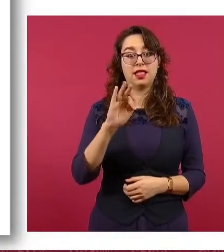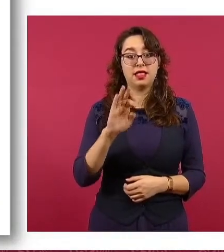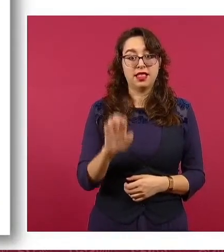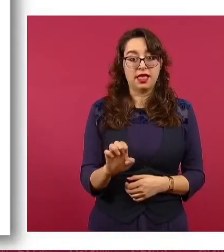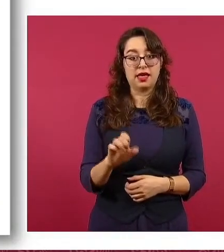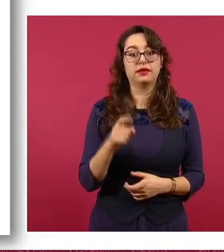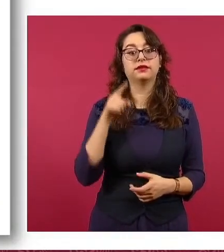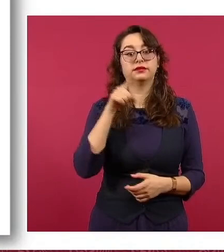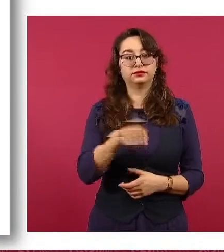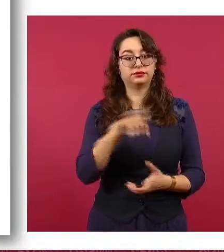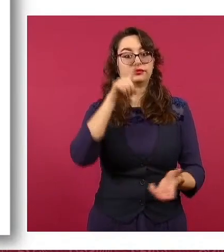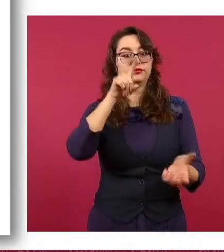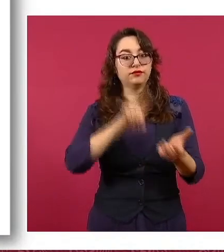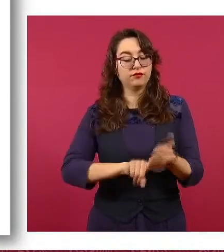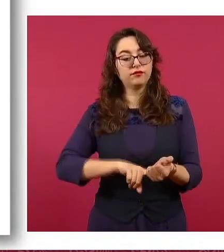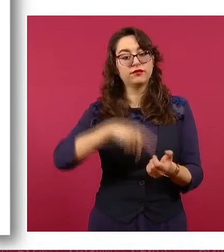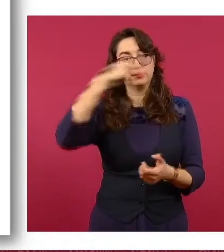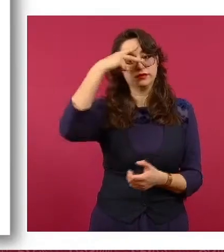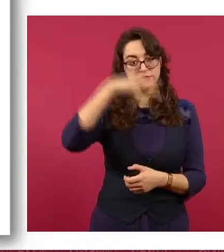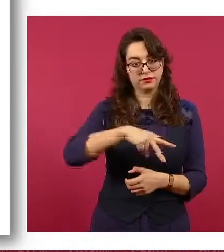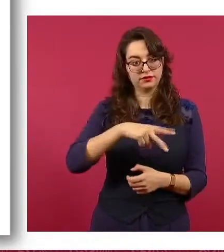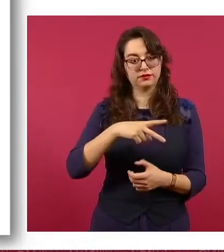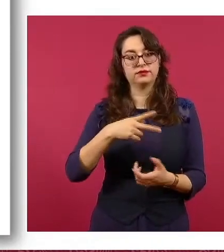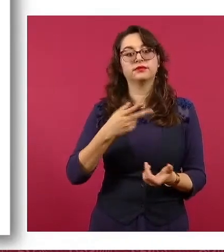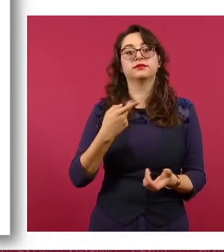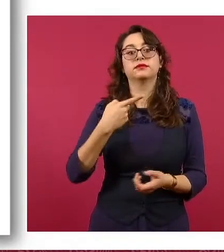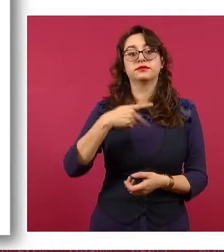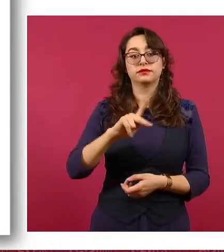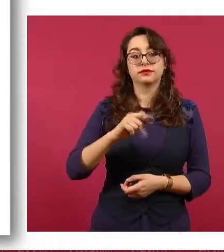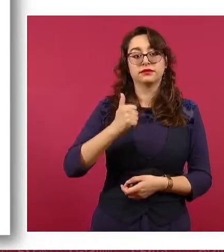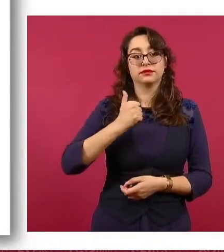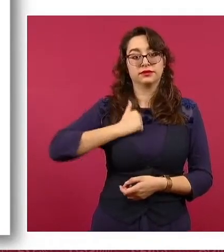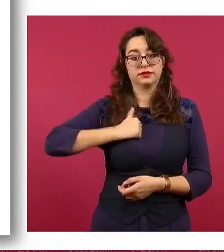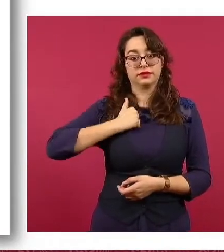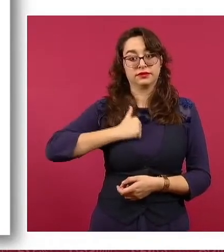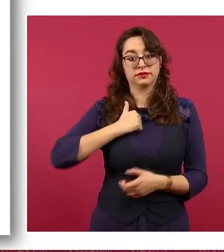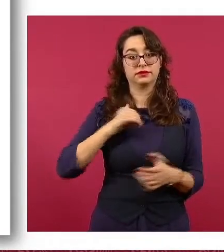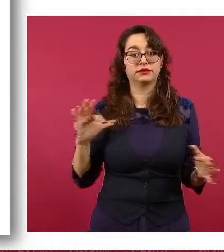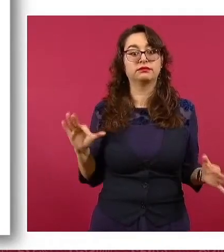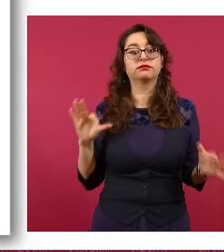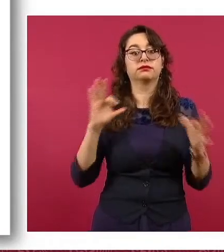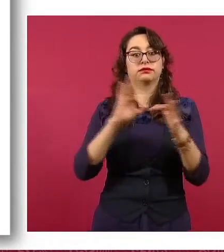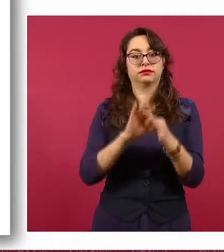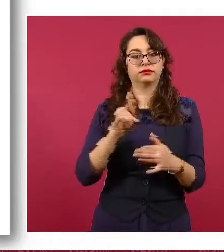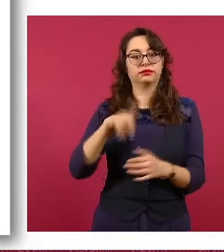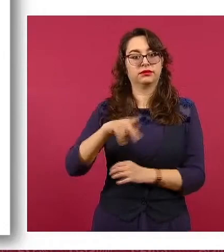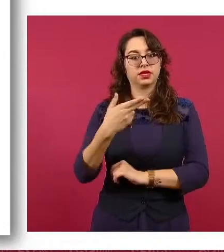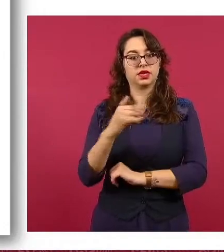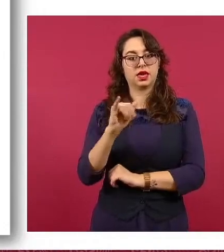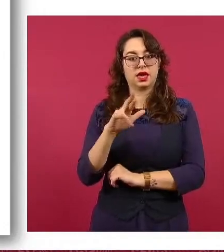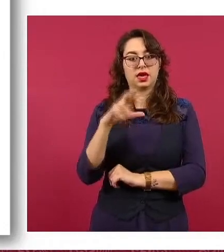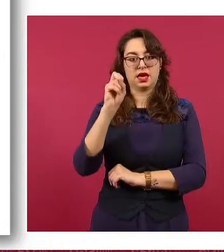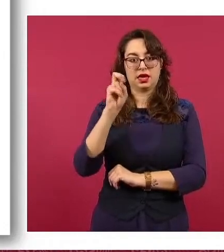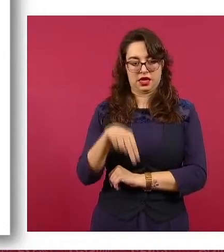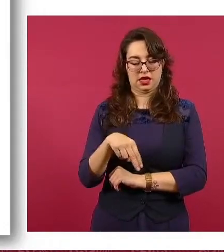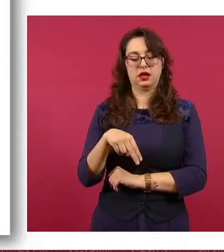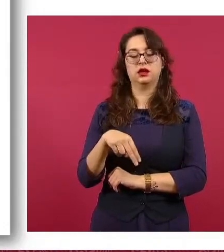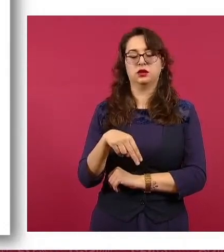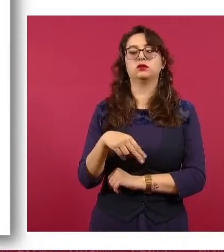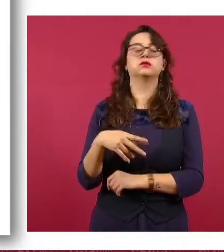es la filial mexicana de la empresa canadiense Cairon. En el directorio de Cairon Life Sciences